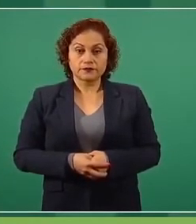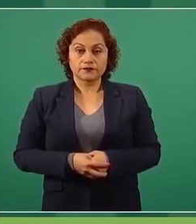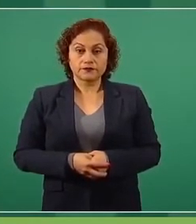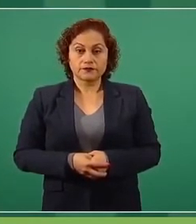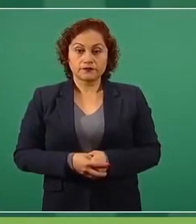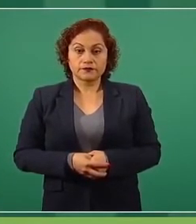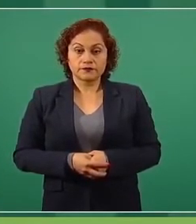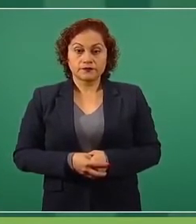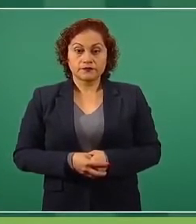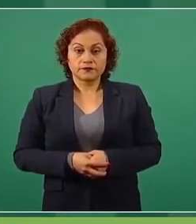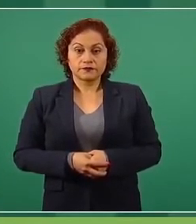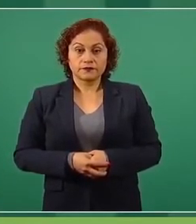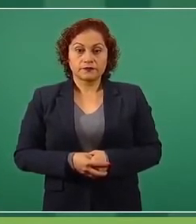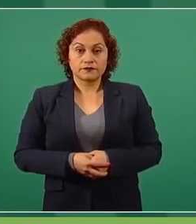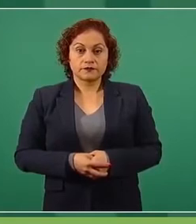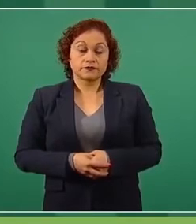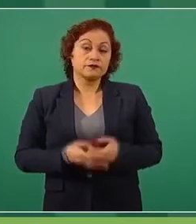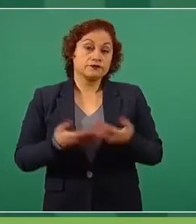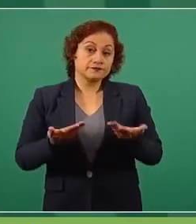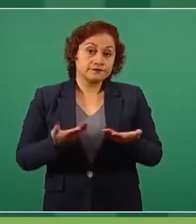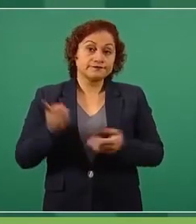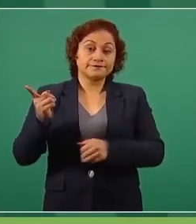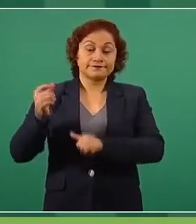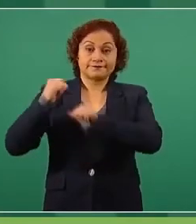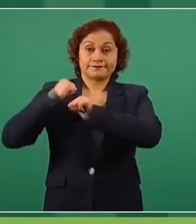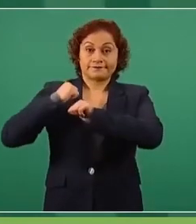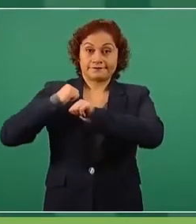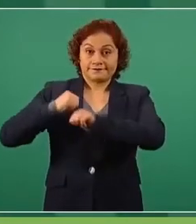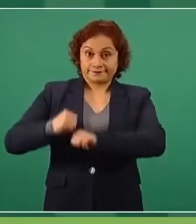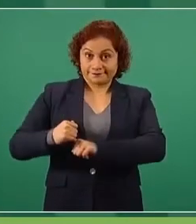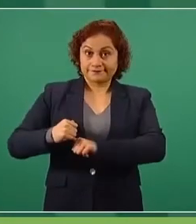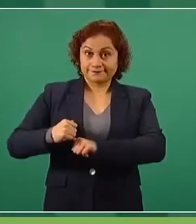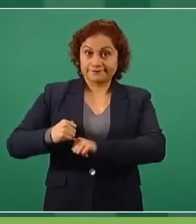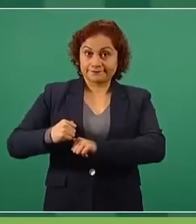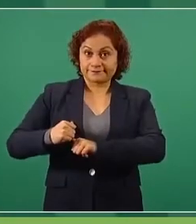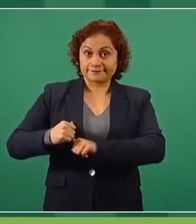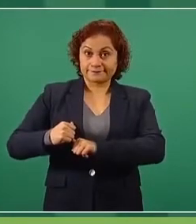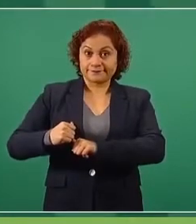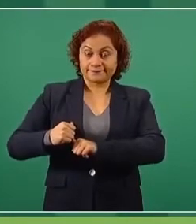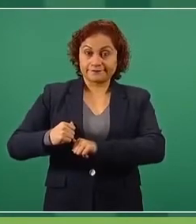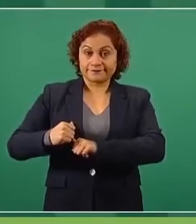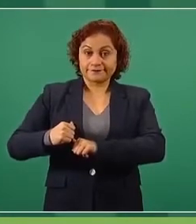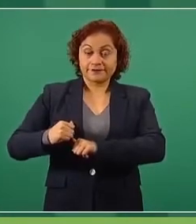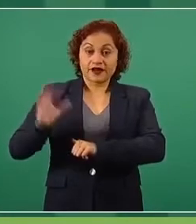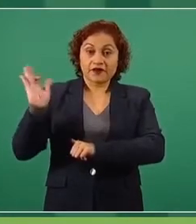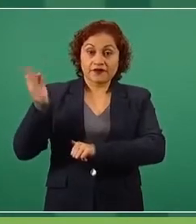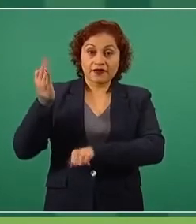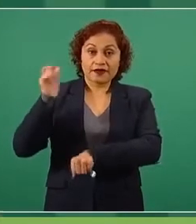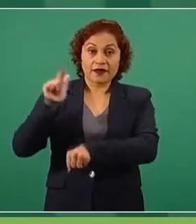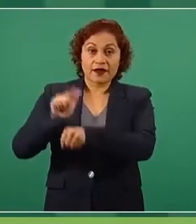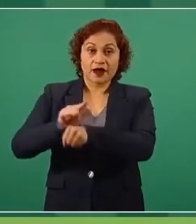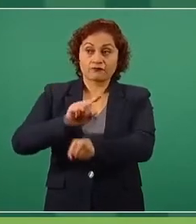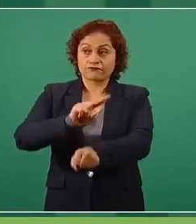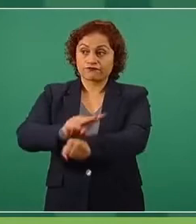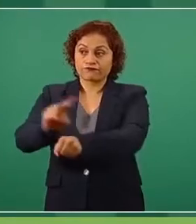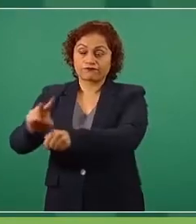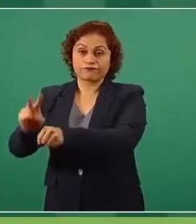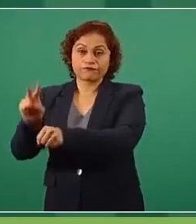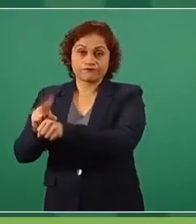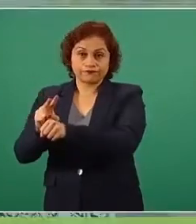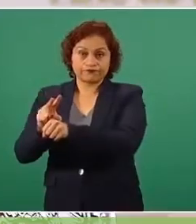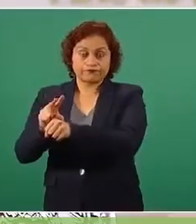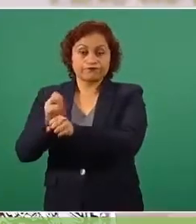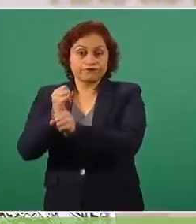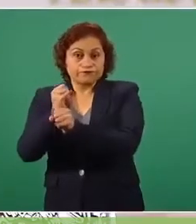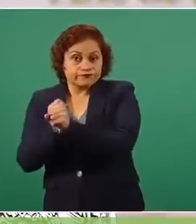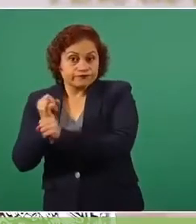La auditoría de la federación da